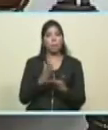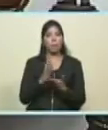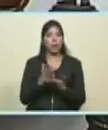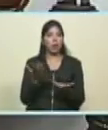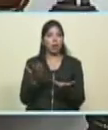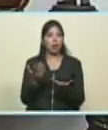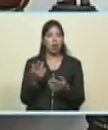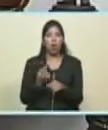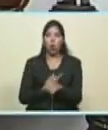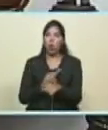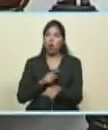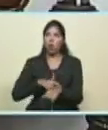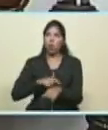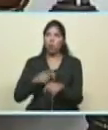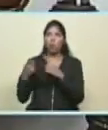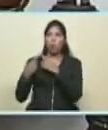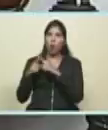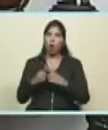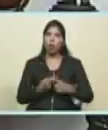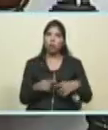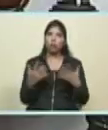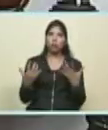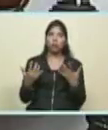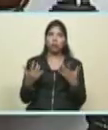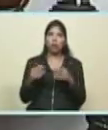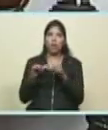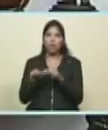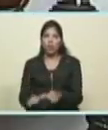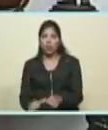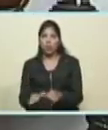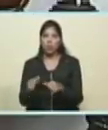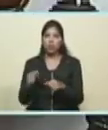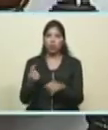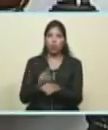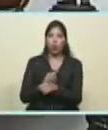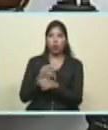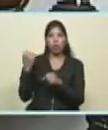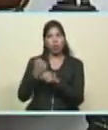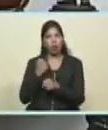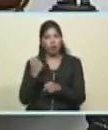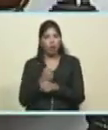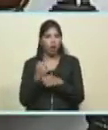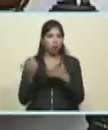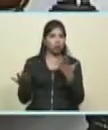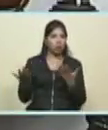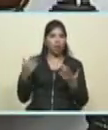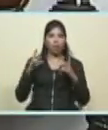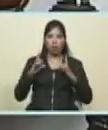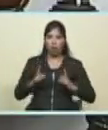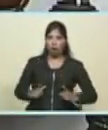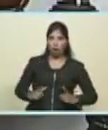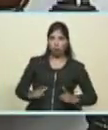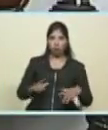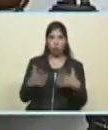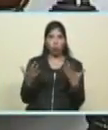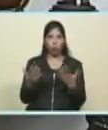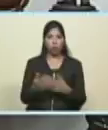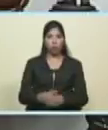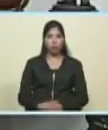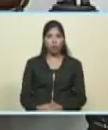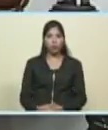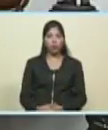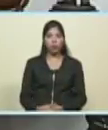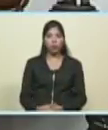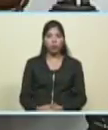las horas de vuelo, las horas de permanencia, las horas de trabajo, las horas de descanso, siempre para